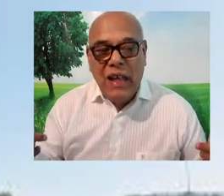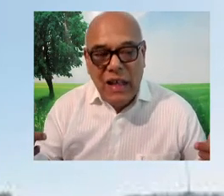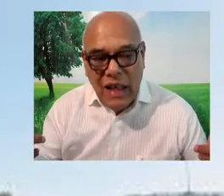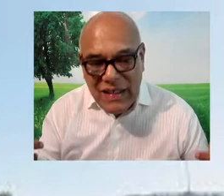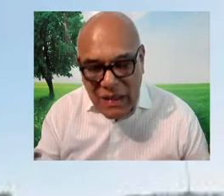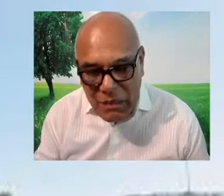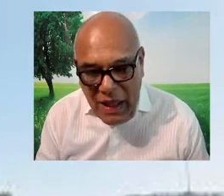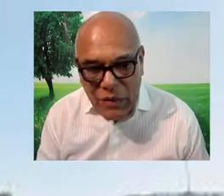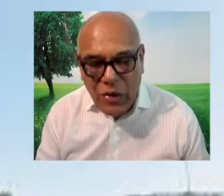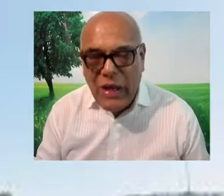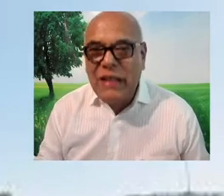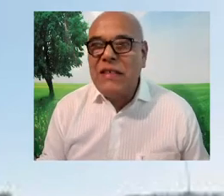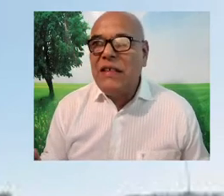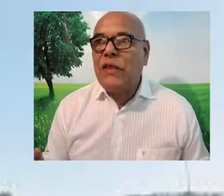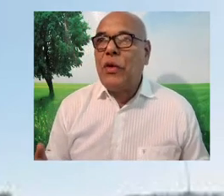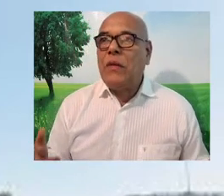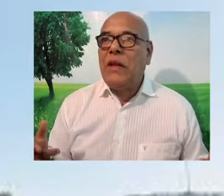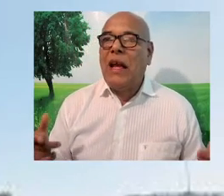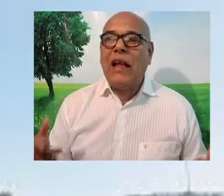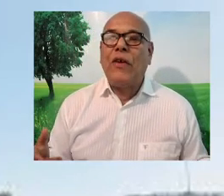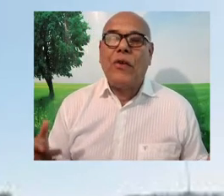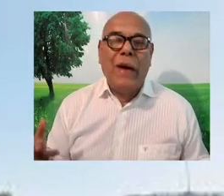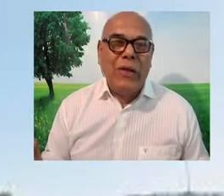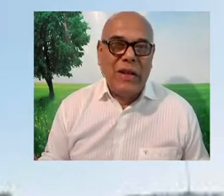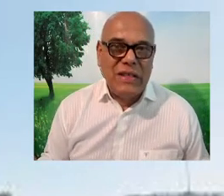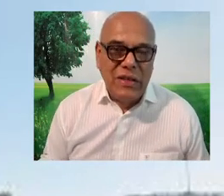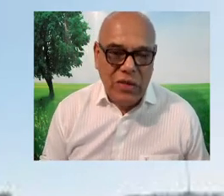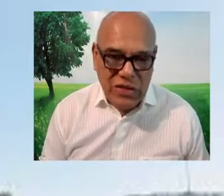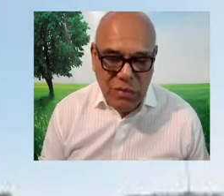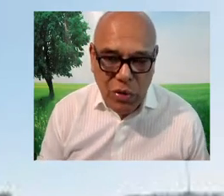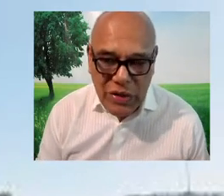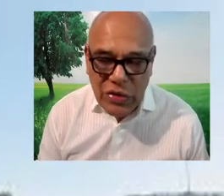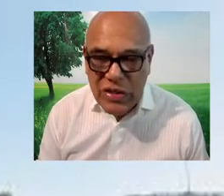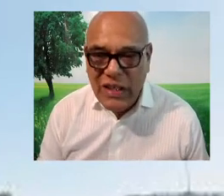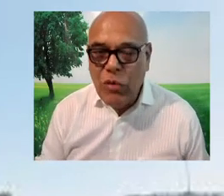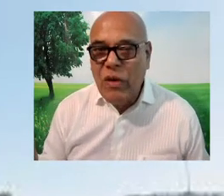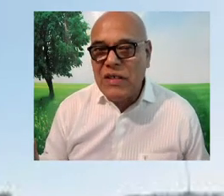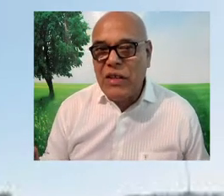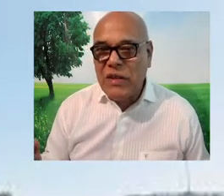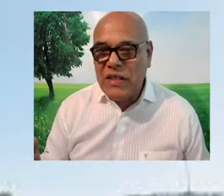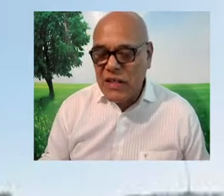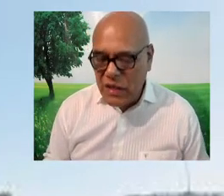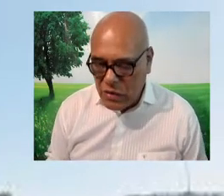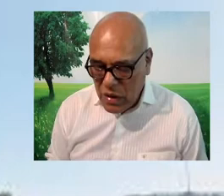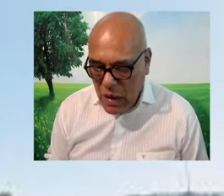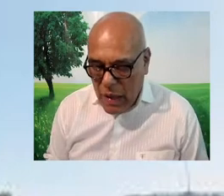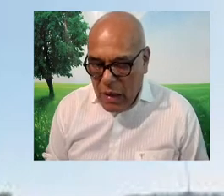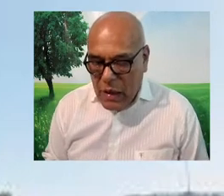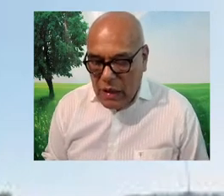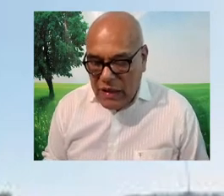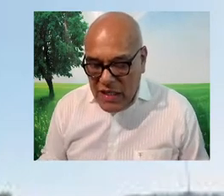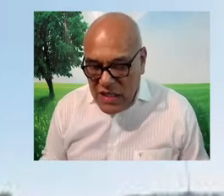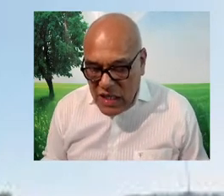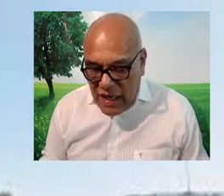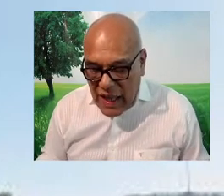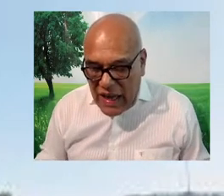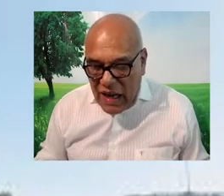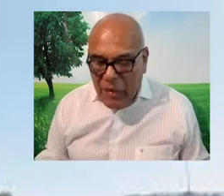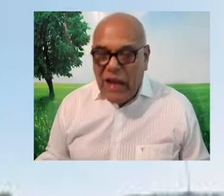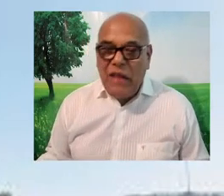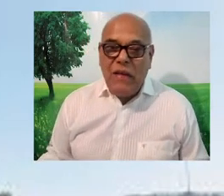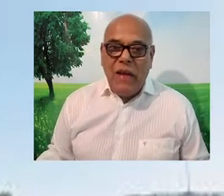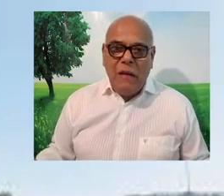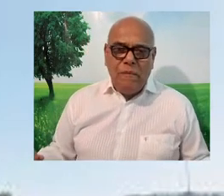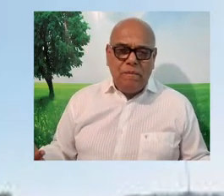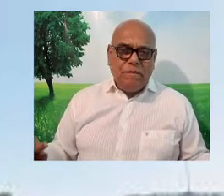aceptando la tesis de Trump de que le han robado a la selección, y por lo tanto se están movilizando en ese sentido. De allí la